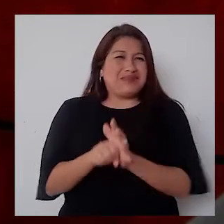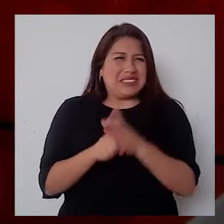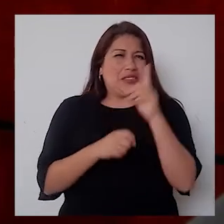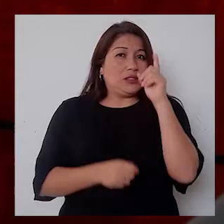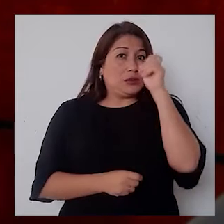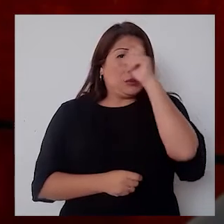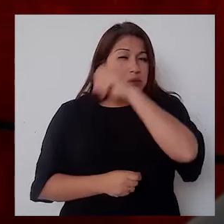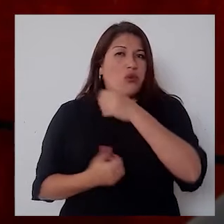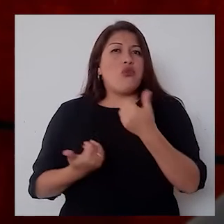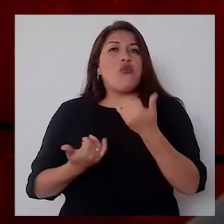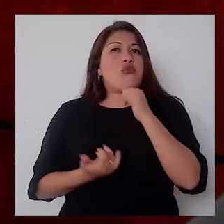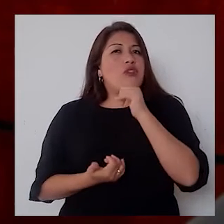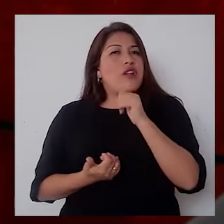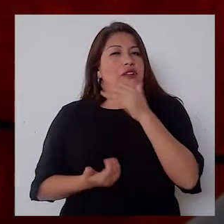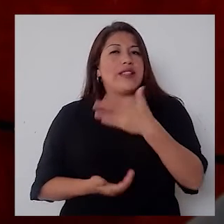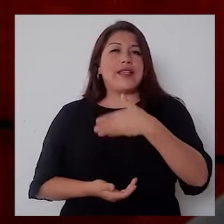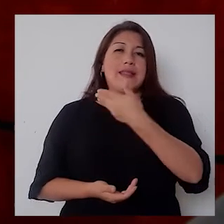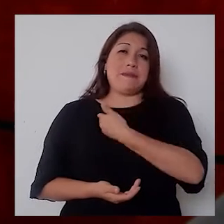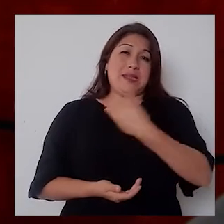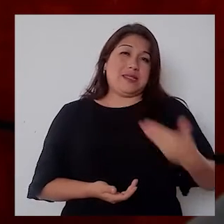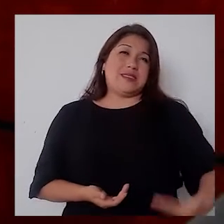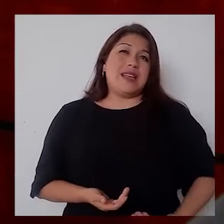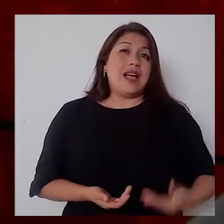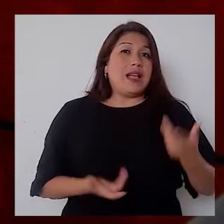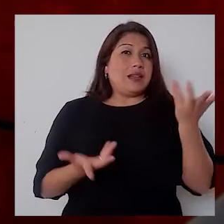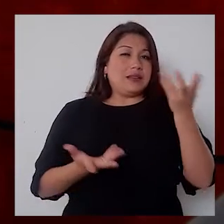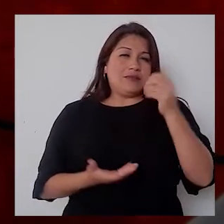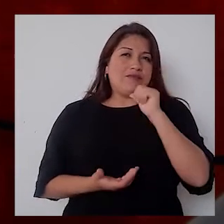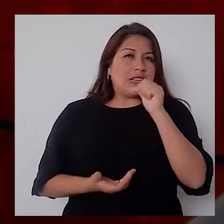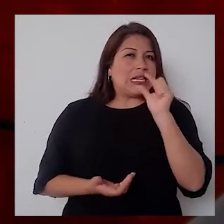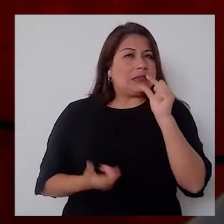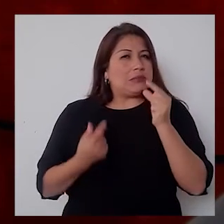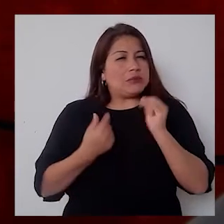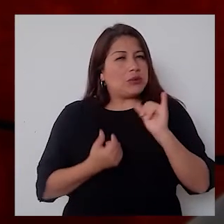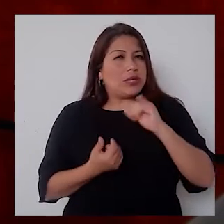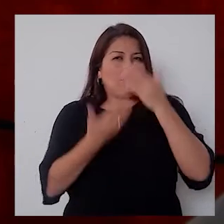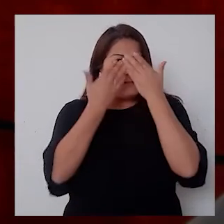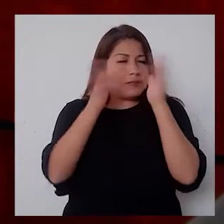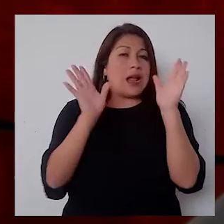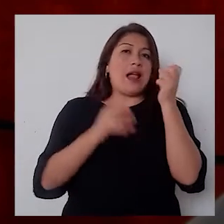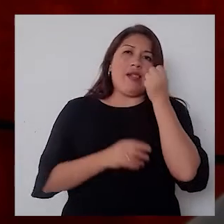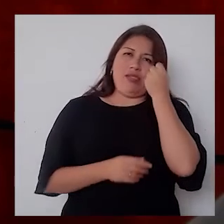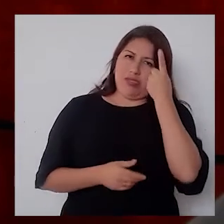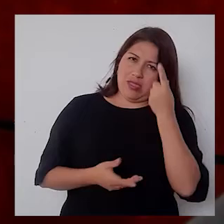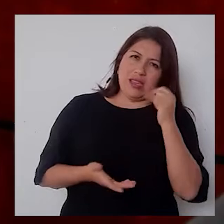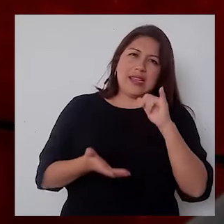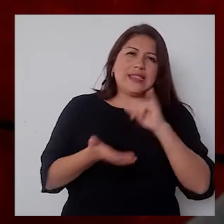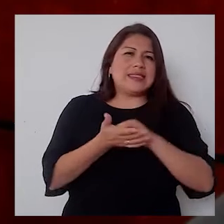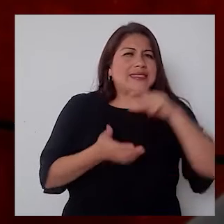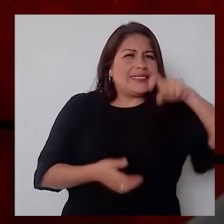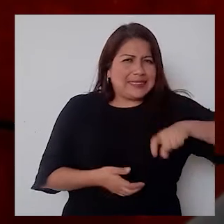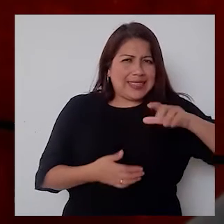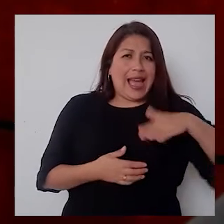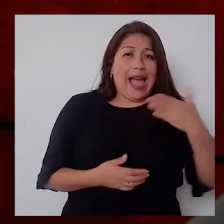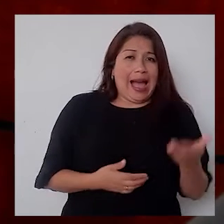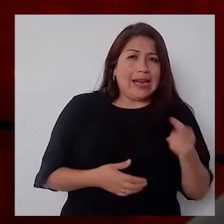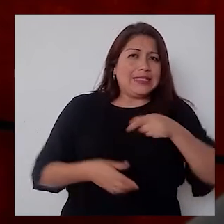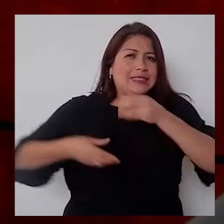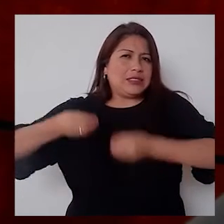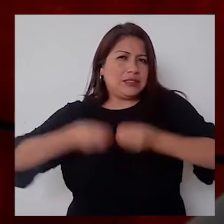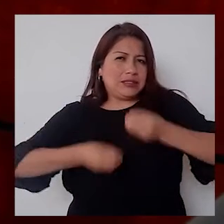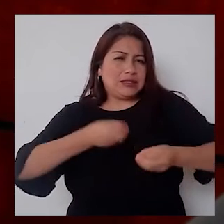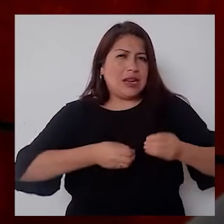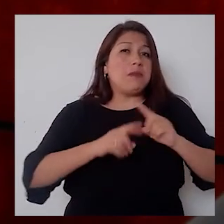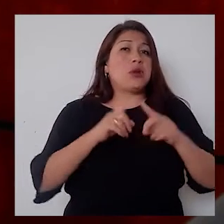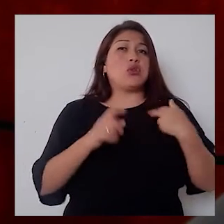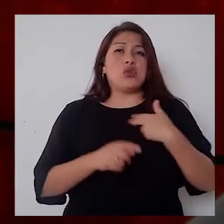consideró la actividad de fabricación de pisos podotáctiles como una actividad esencial. Tuvimos que detenerla, pero la estamos retomando